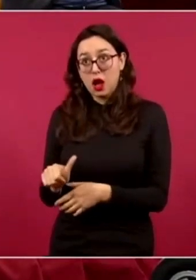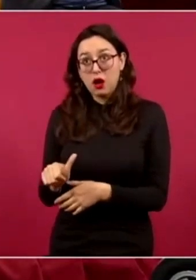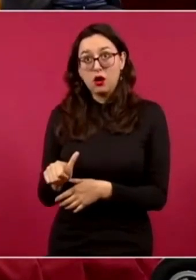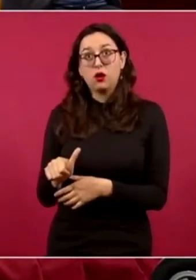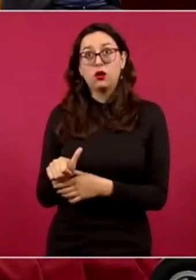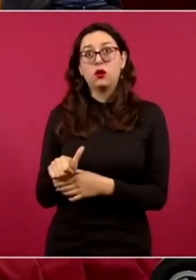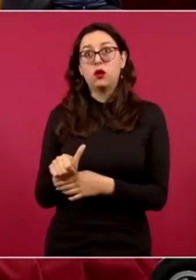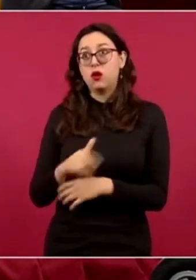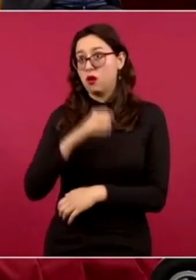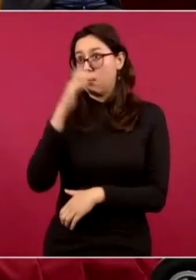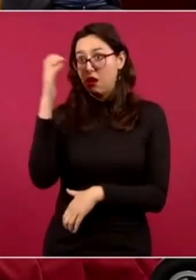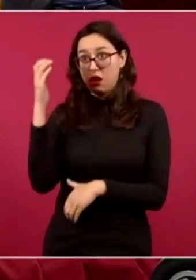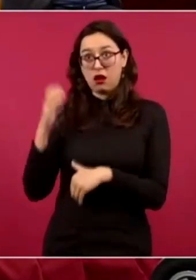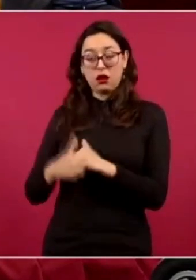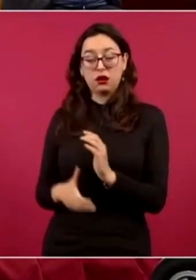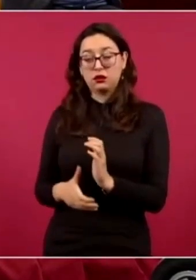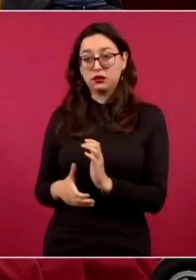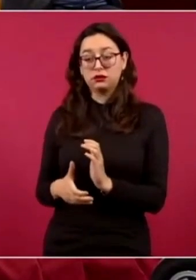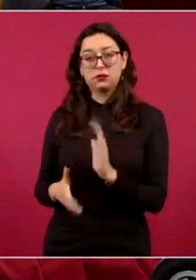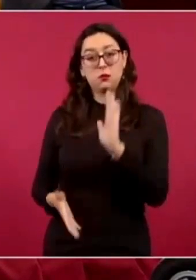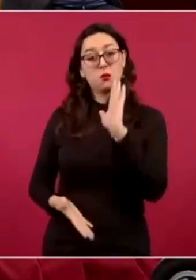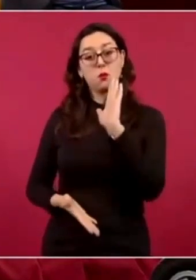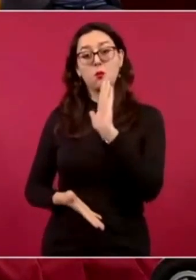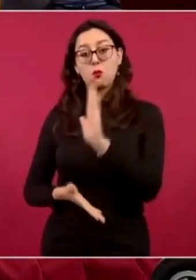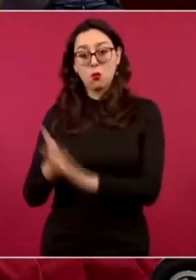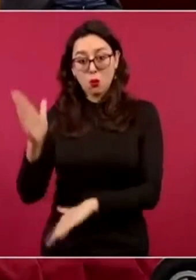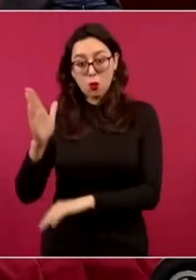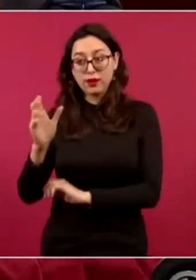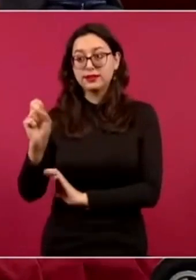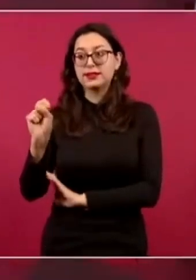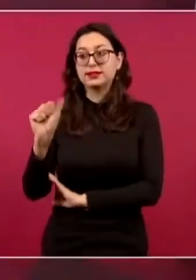voy a Salina Cruz